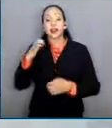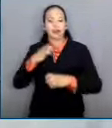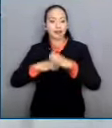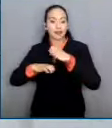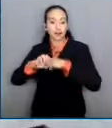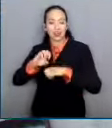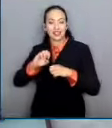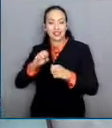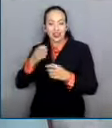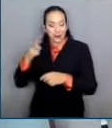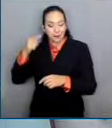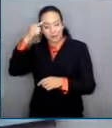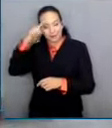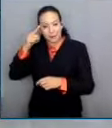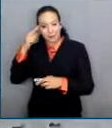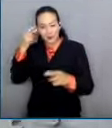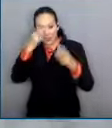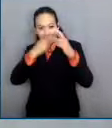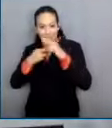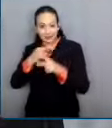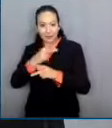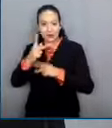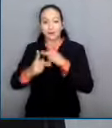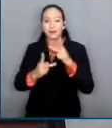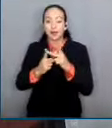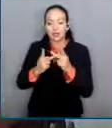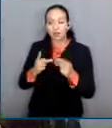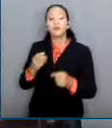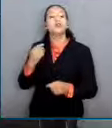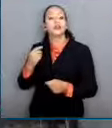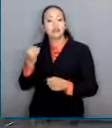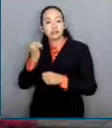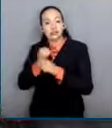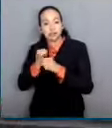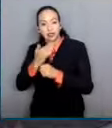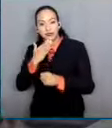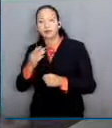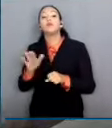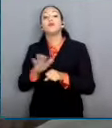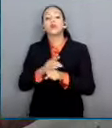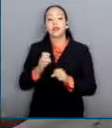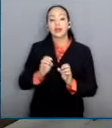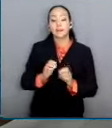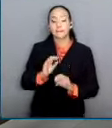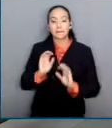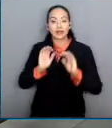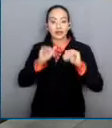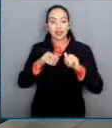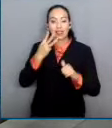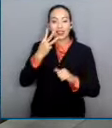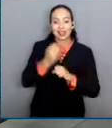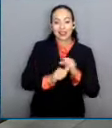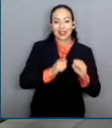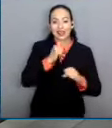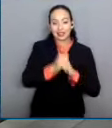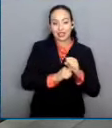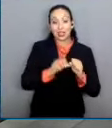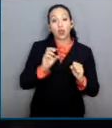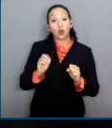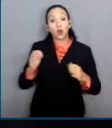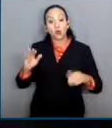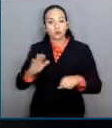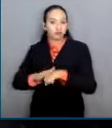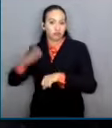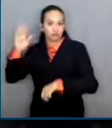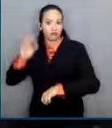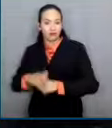adicionales a los solicitantes de un pasaporte que fueron registrados después de tres años o más de haber nacido. La Sala argumentó